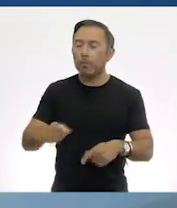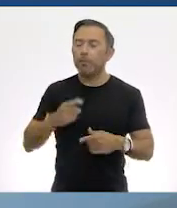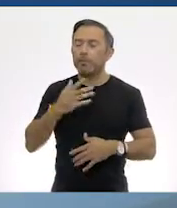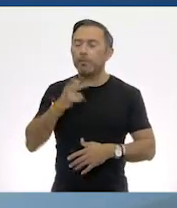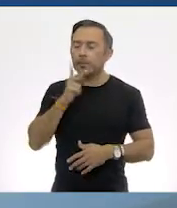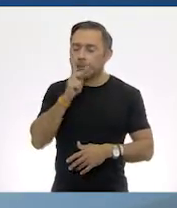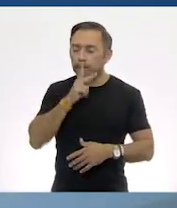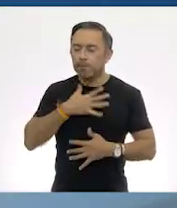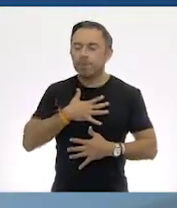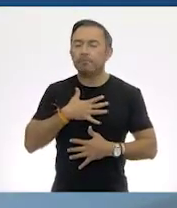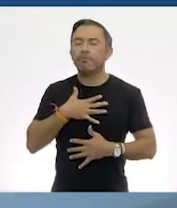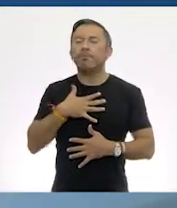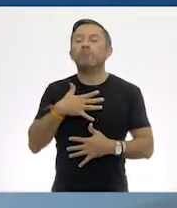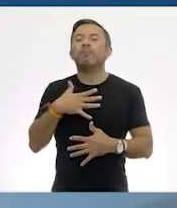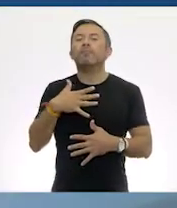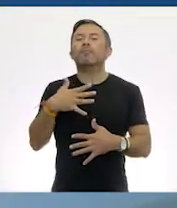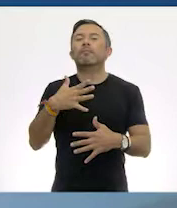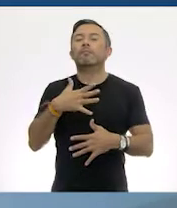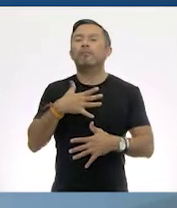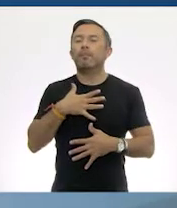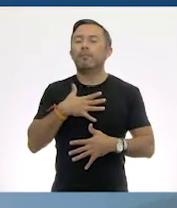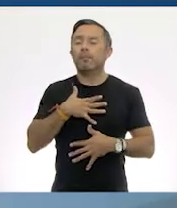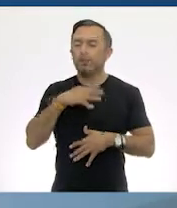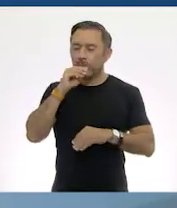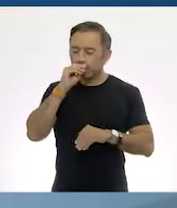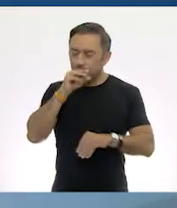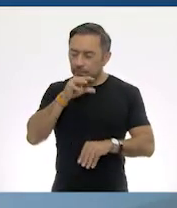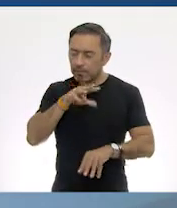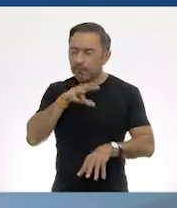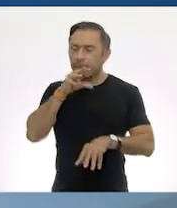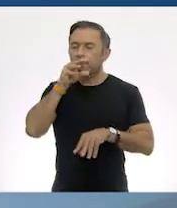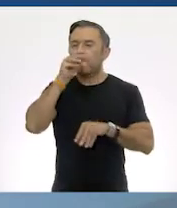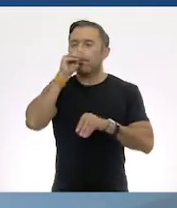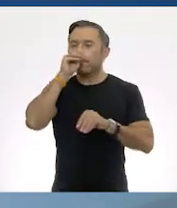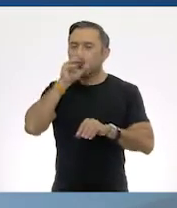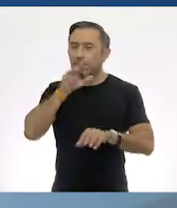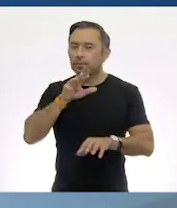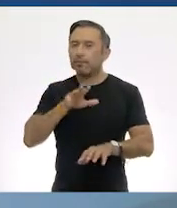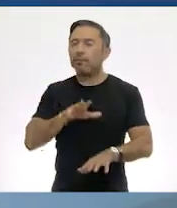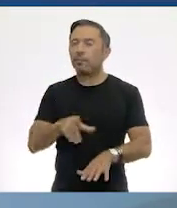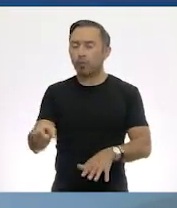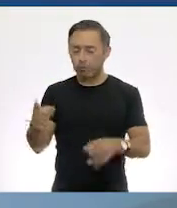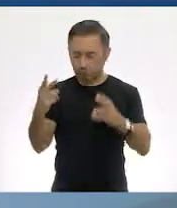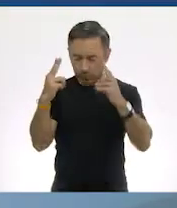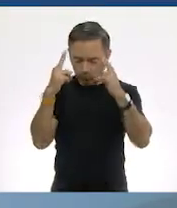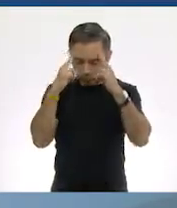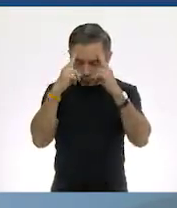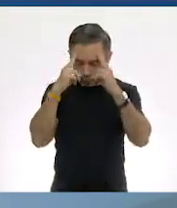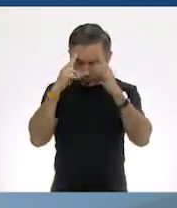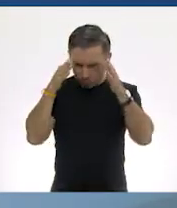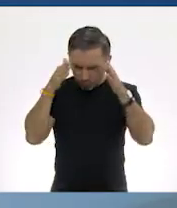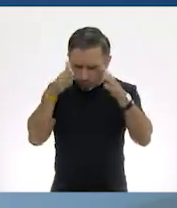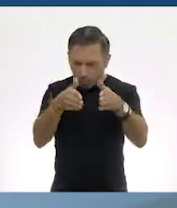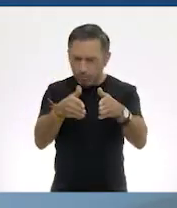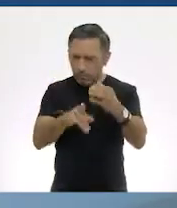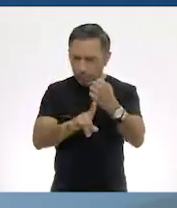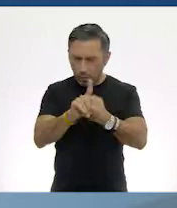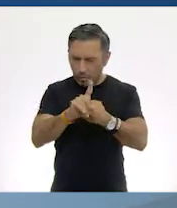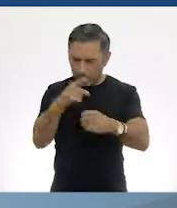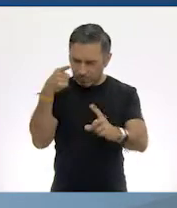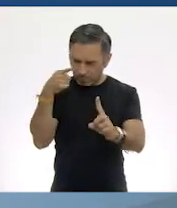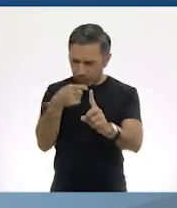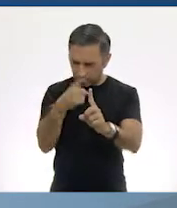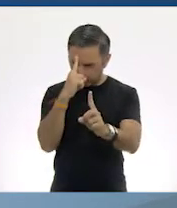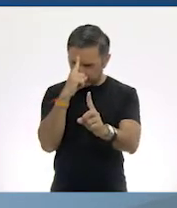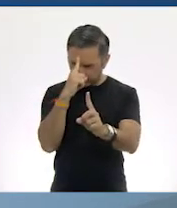Inhala, exhala. Enfócate y a enfrentar el obstáculo. Recuerda